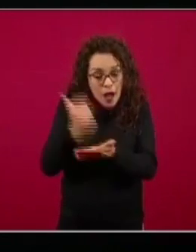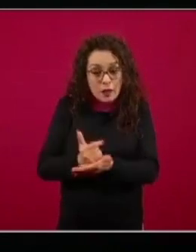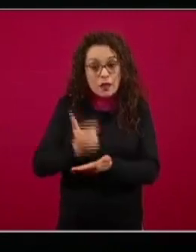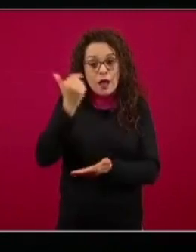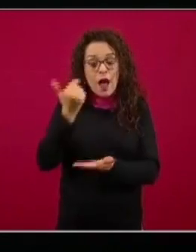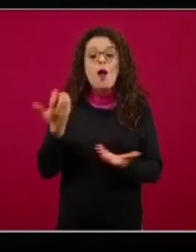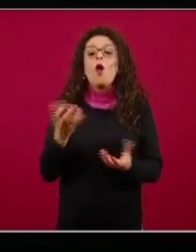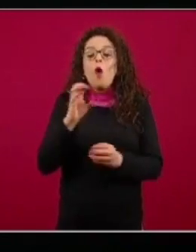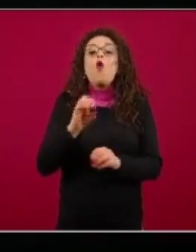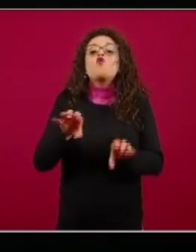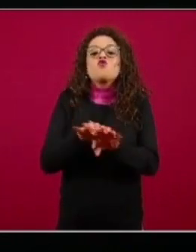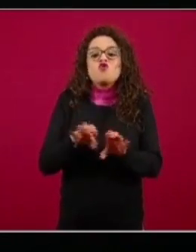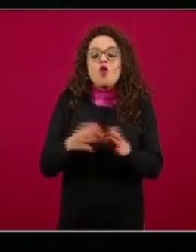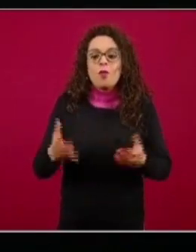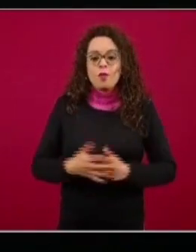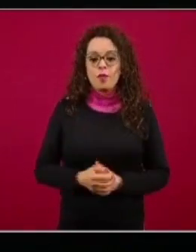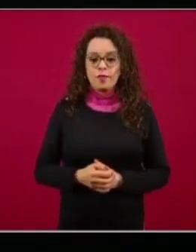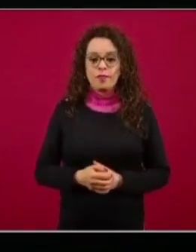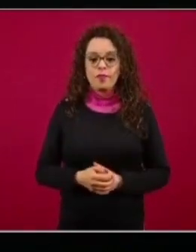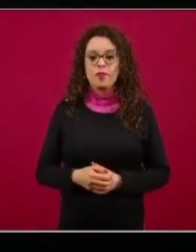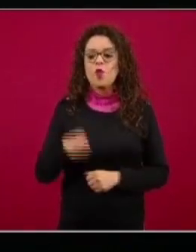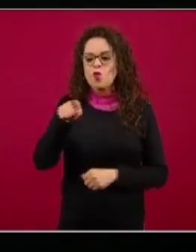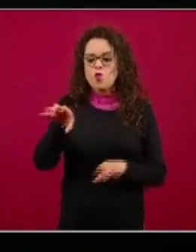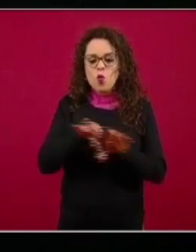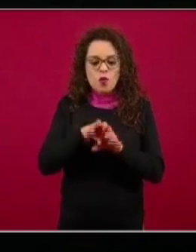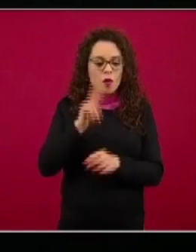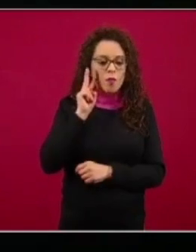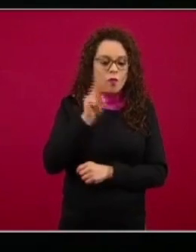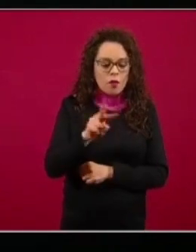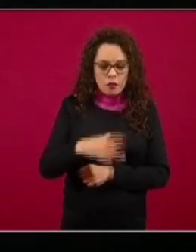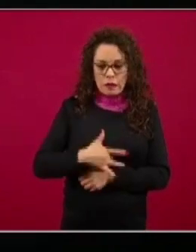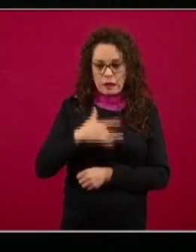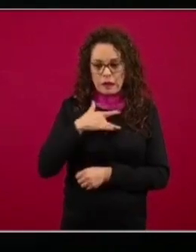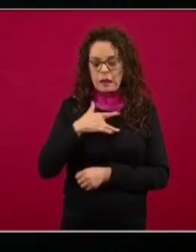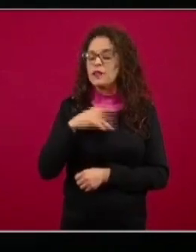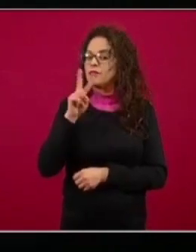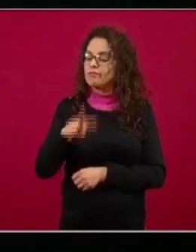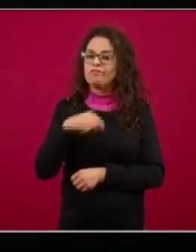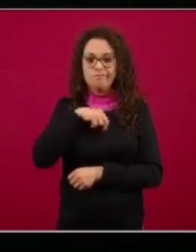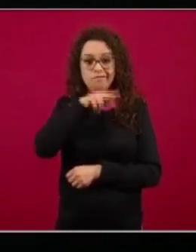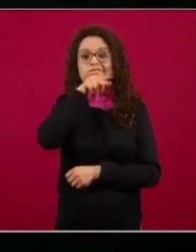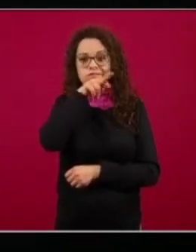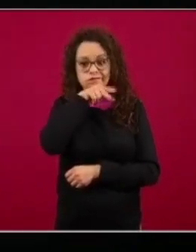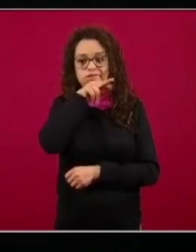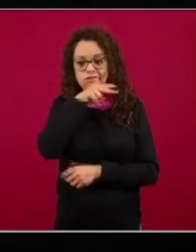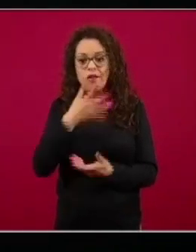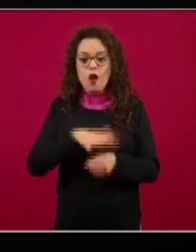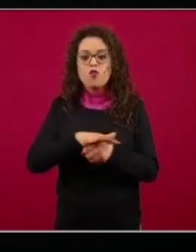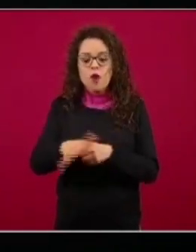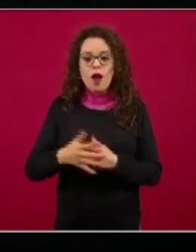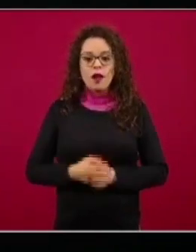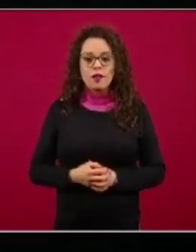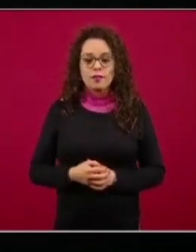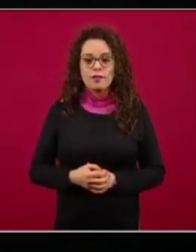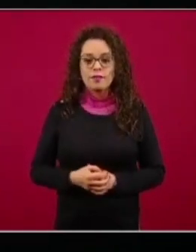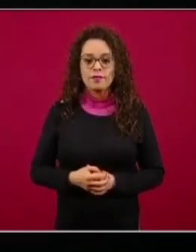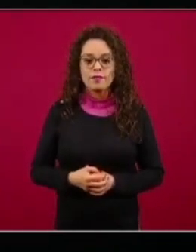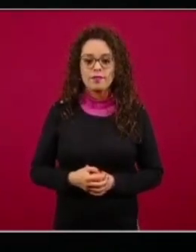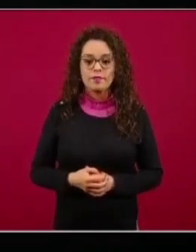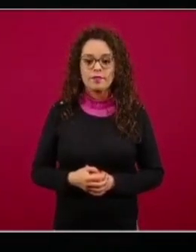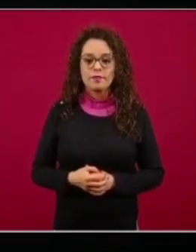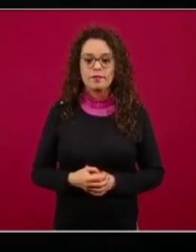exactamente ahorita qué es lo que están viendo que los está preocupando más también si me pueden aclarar